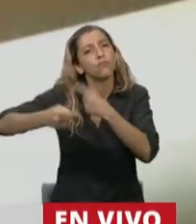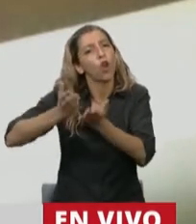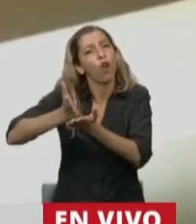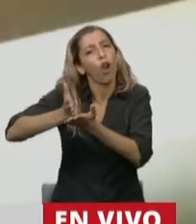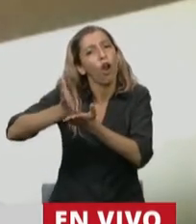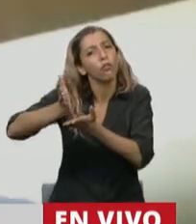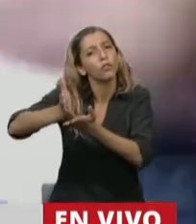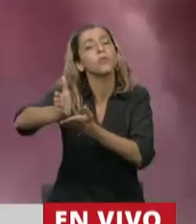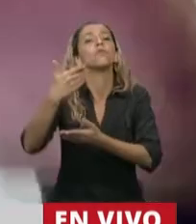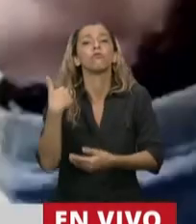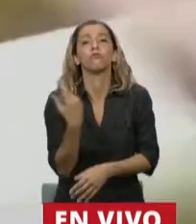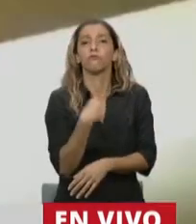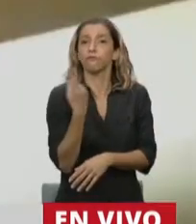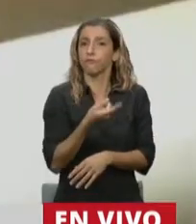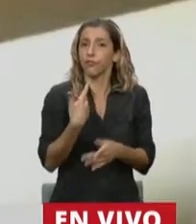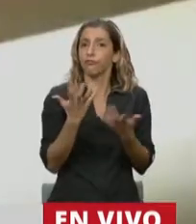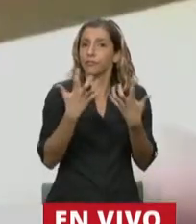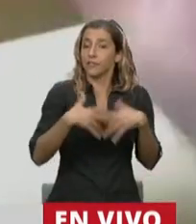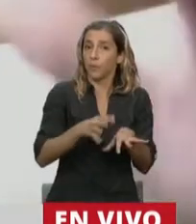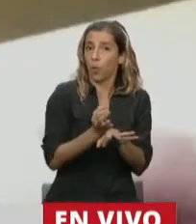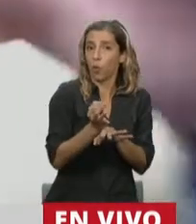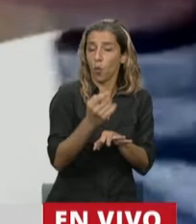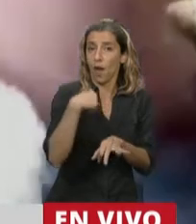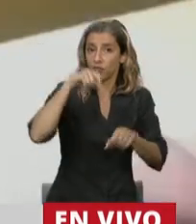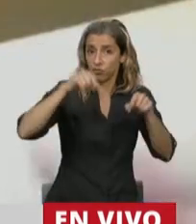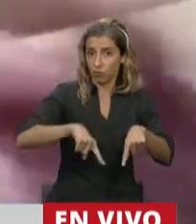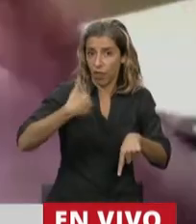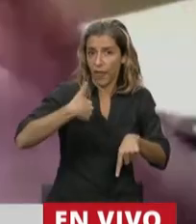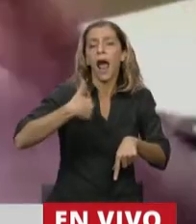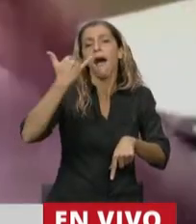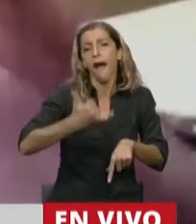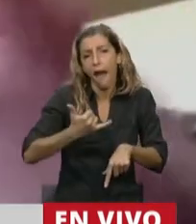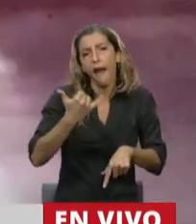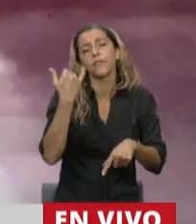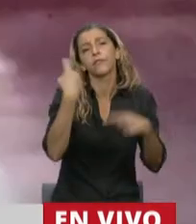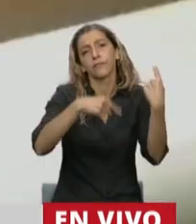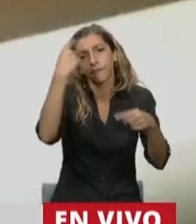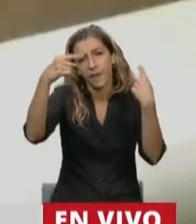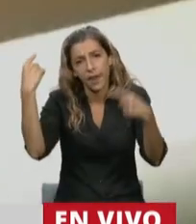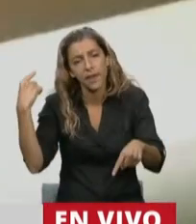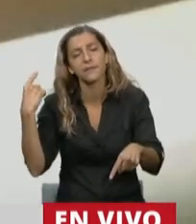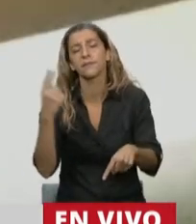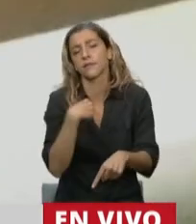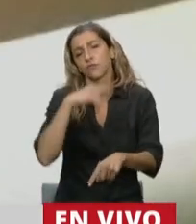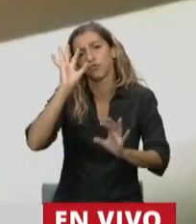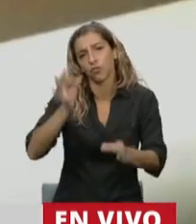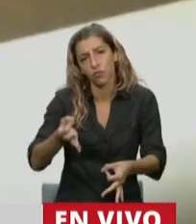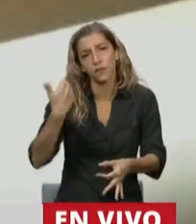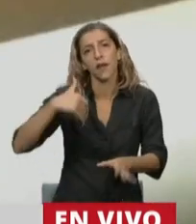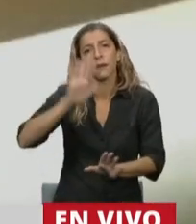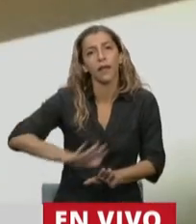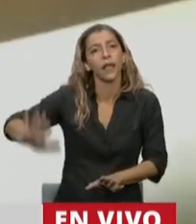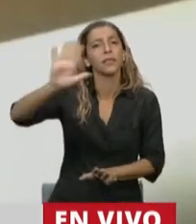país cuenta más allá de los déficits, más allá de las brechas que indudablemente hay que cubrir, cuenta con las